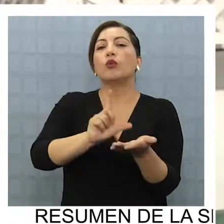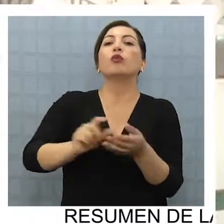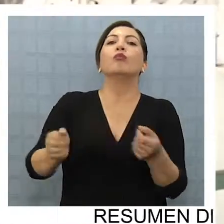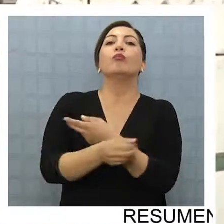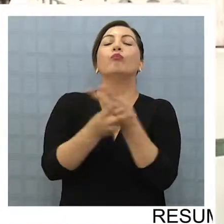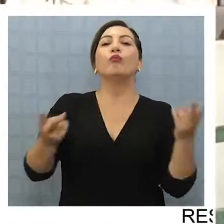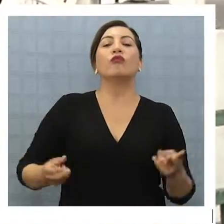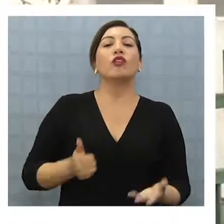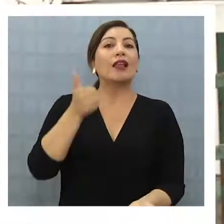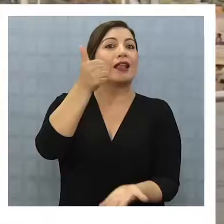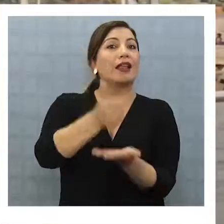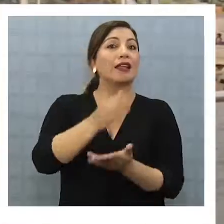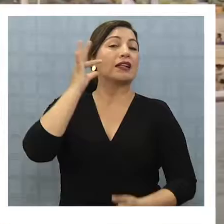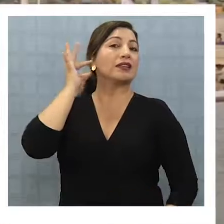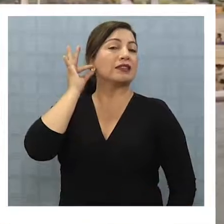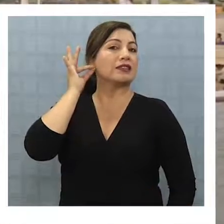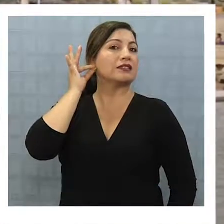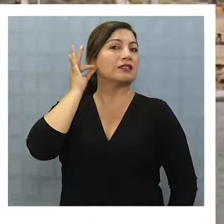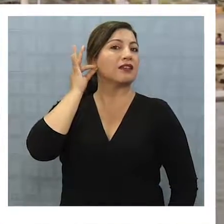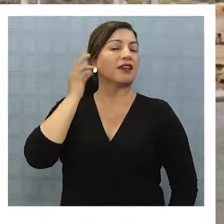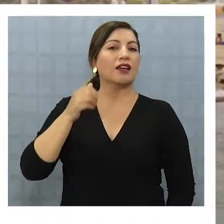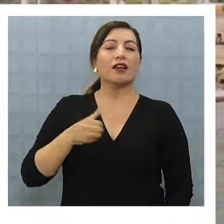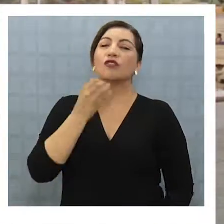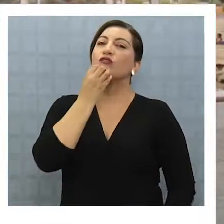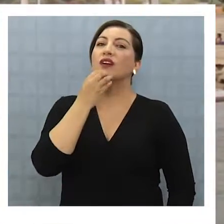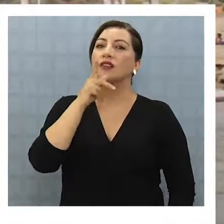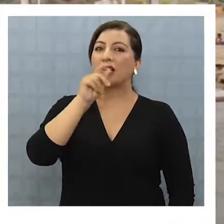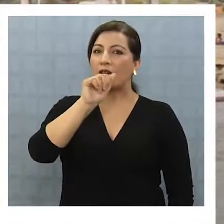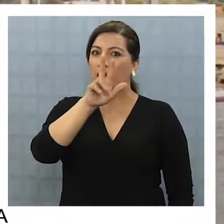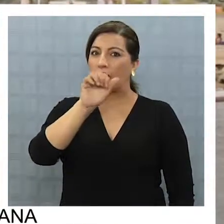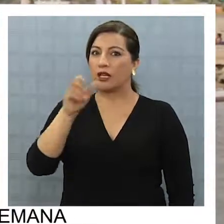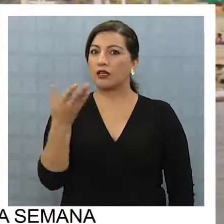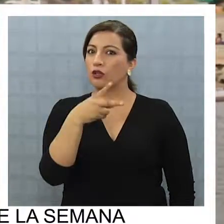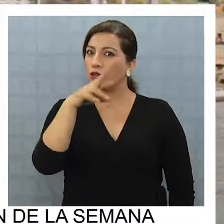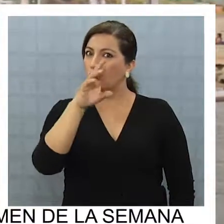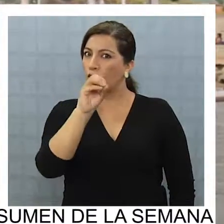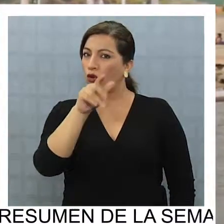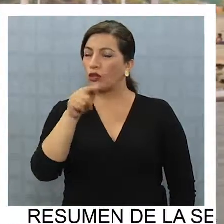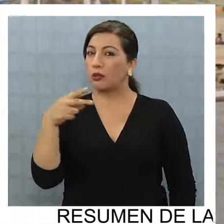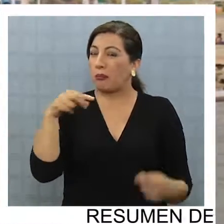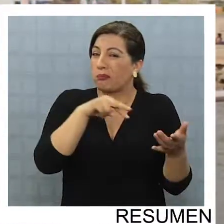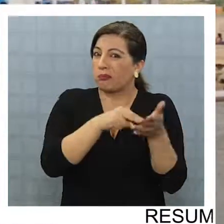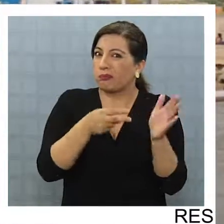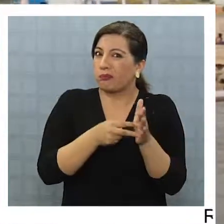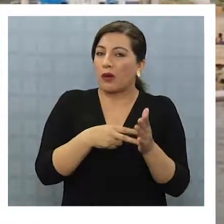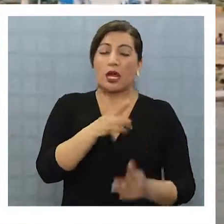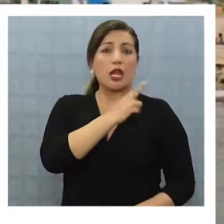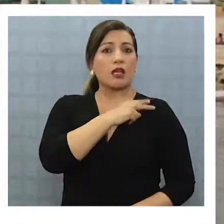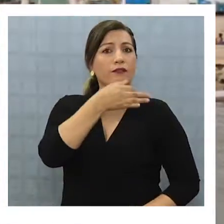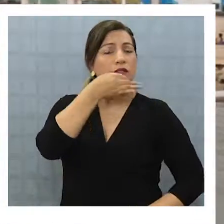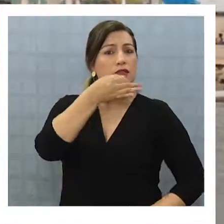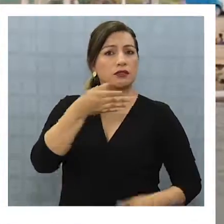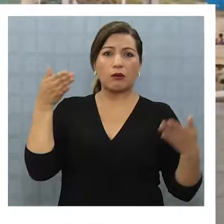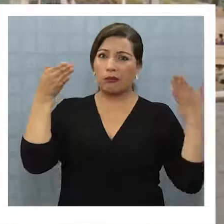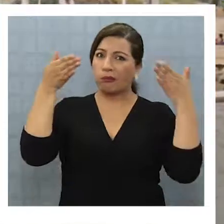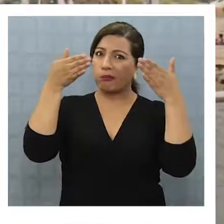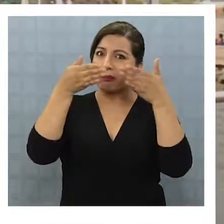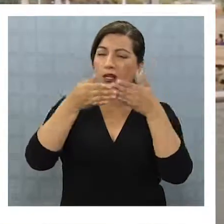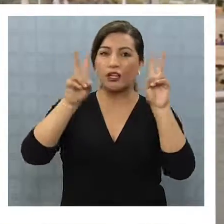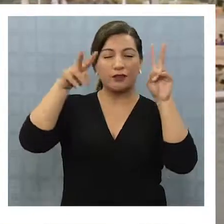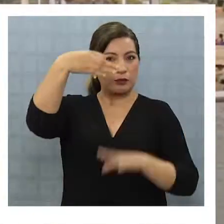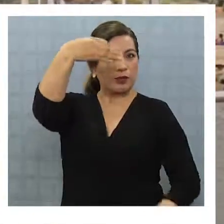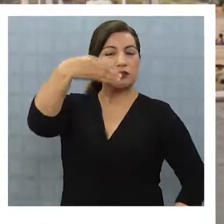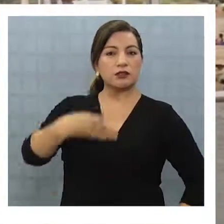dictada por la alcaldesa de Antofagasta, Karen Rojo, generó polémicas. Según indicó la jefa comunal, la medida apunta a otorgar